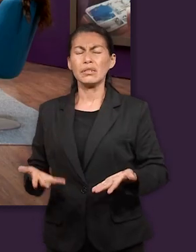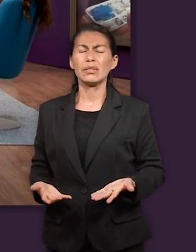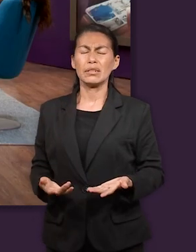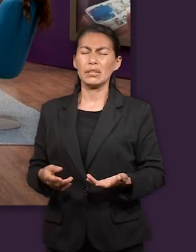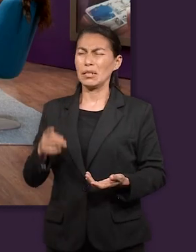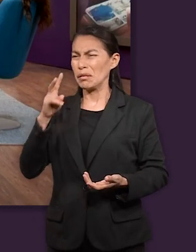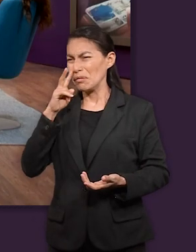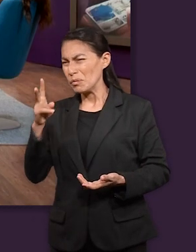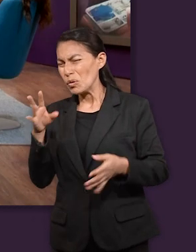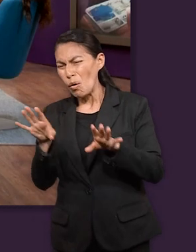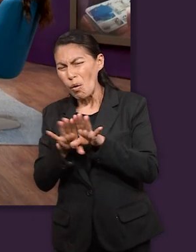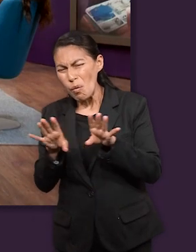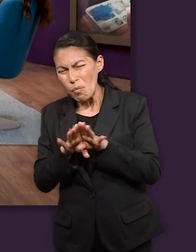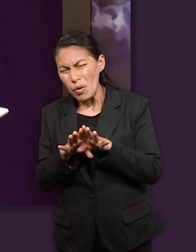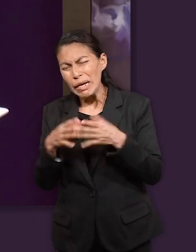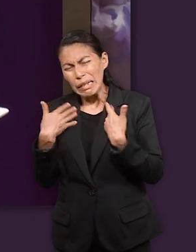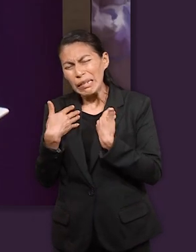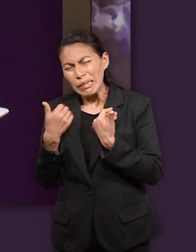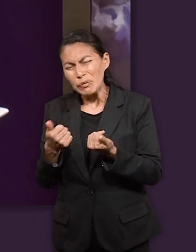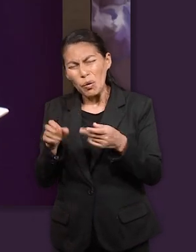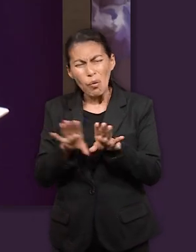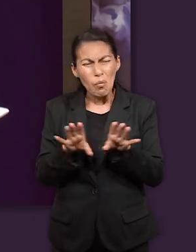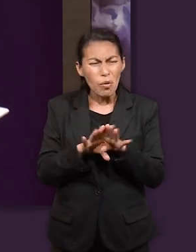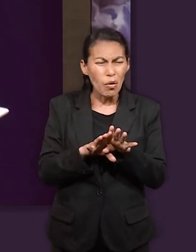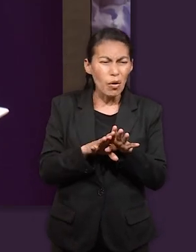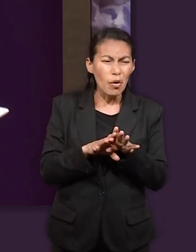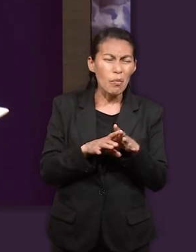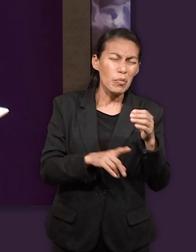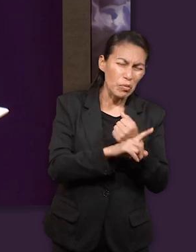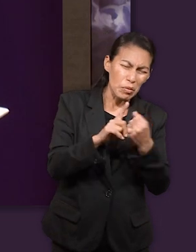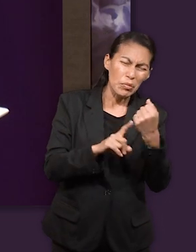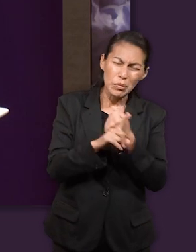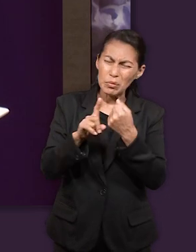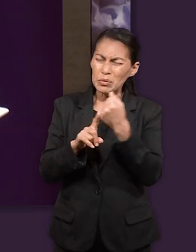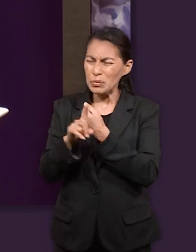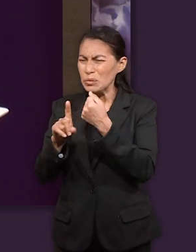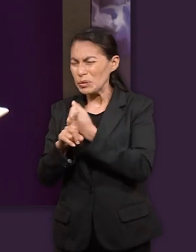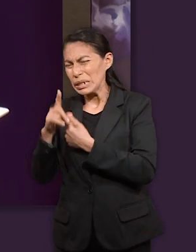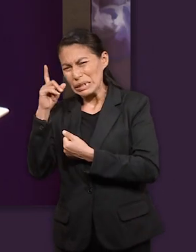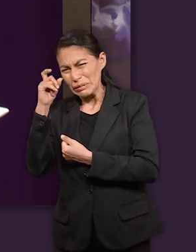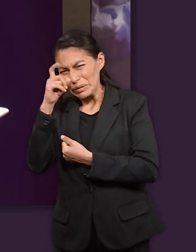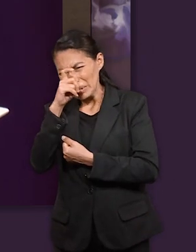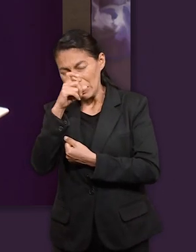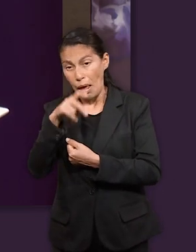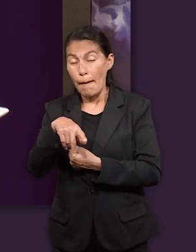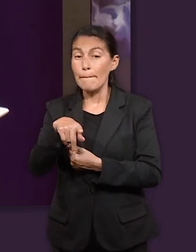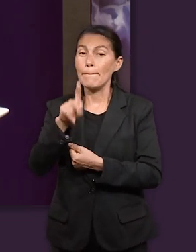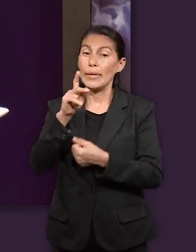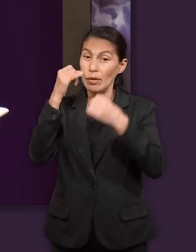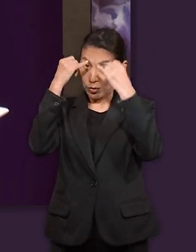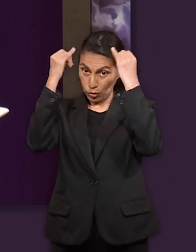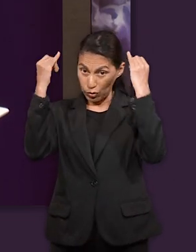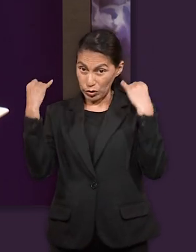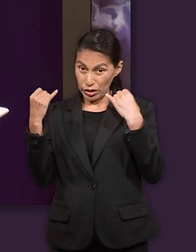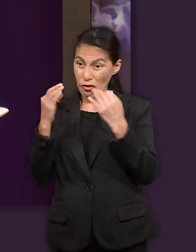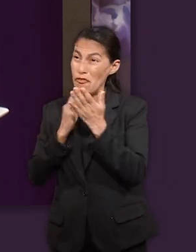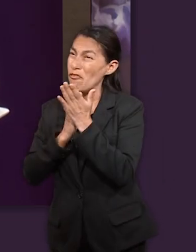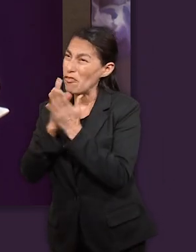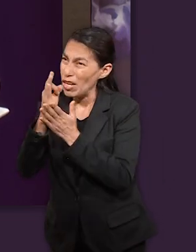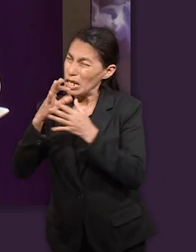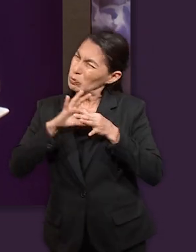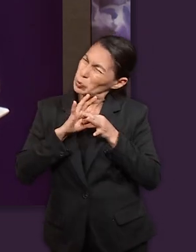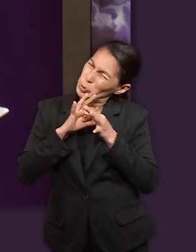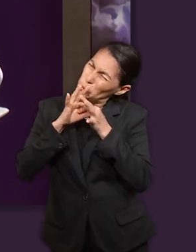como vemos en la vida de José muchas adversidades pero vemos presente que gracias a que se